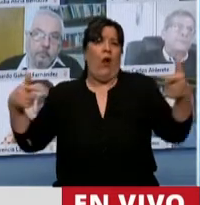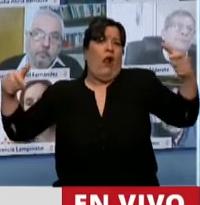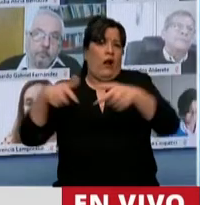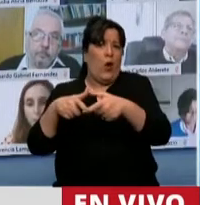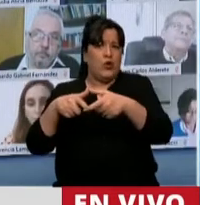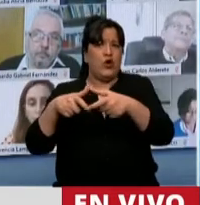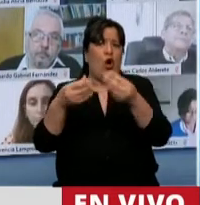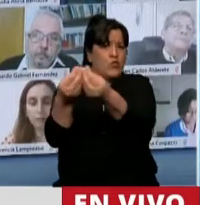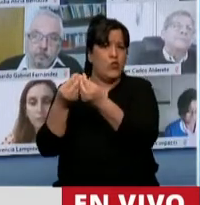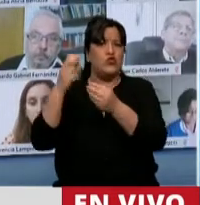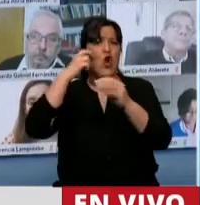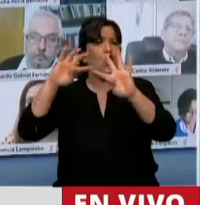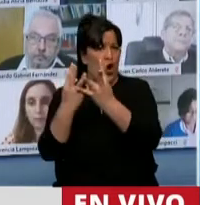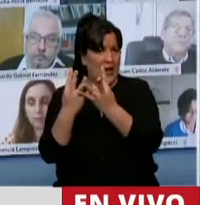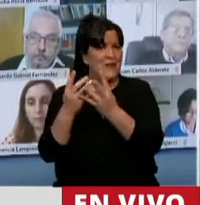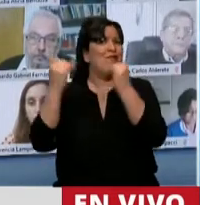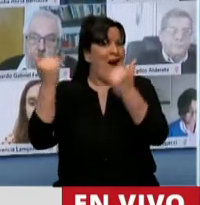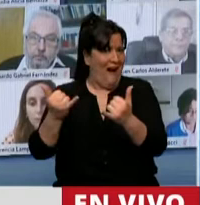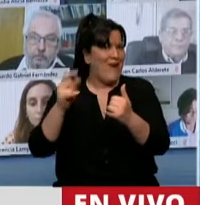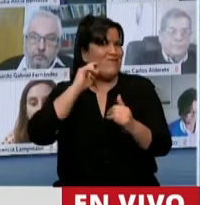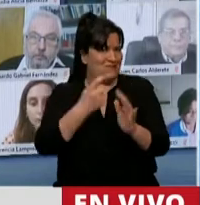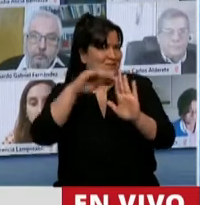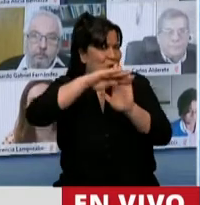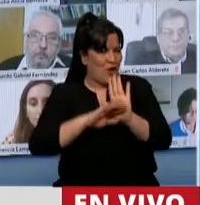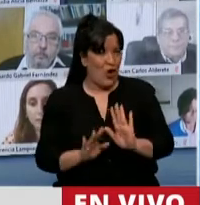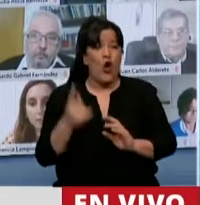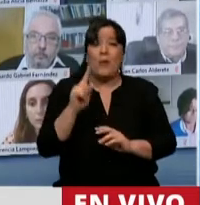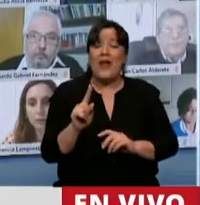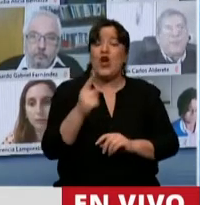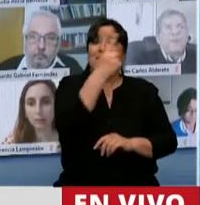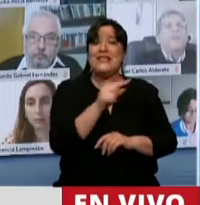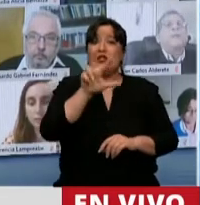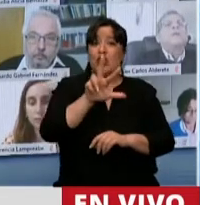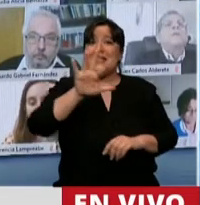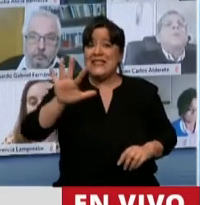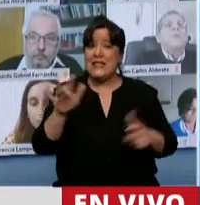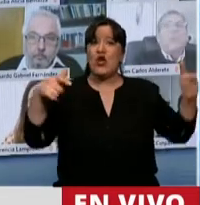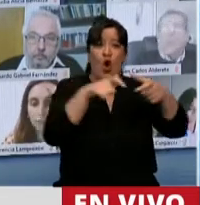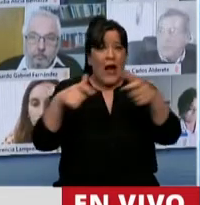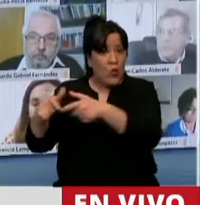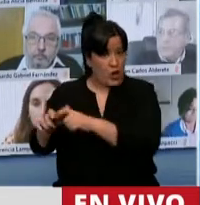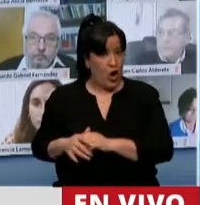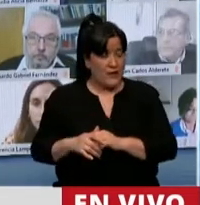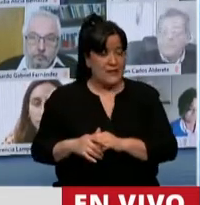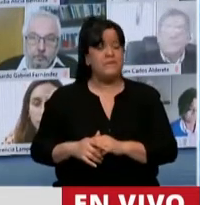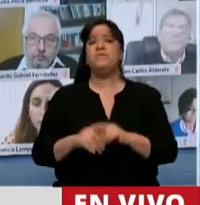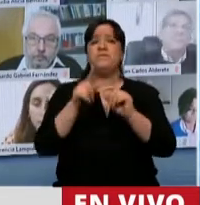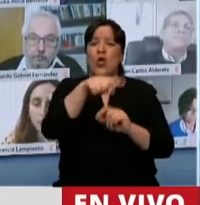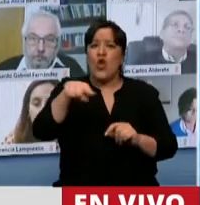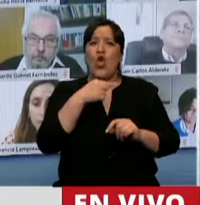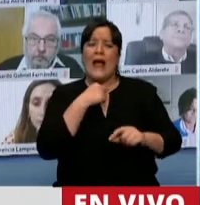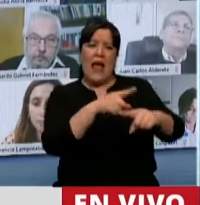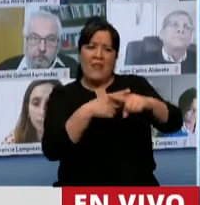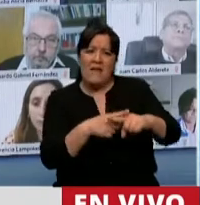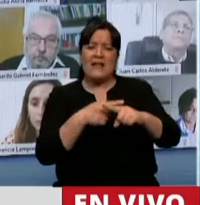de a muchos en el Congreso también. Hubo 135 reuniones de comisión. Querían debatir,